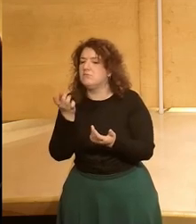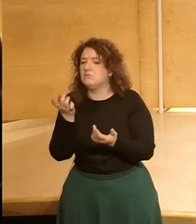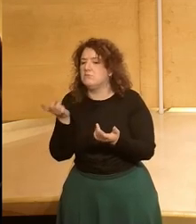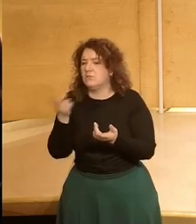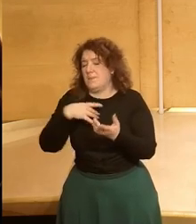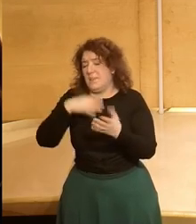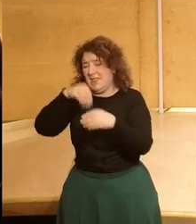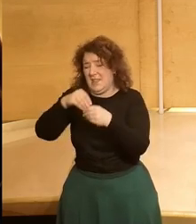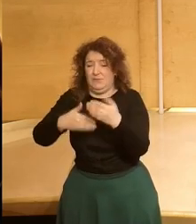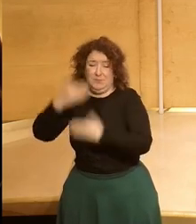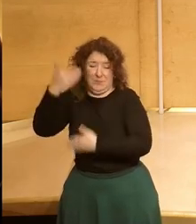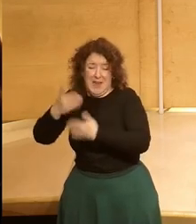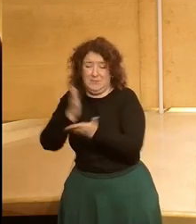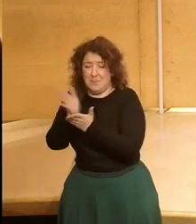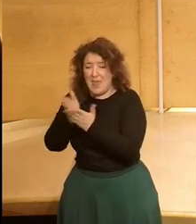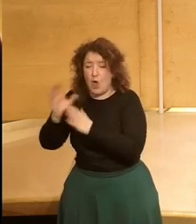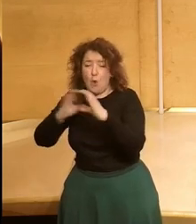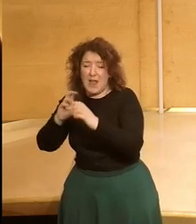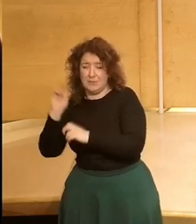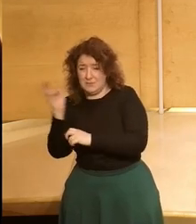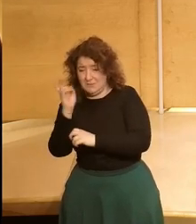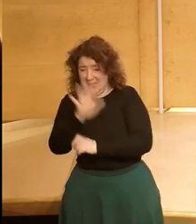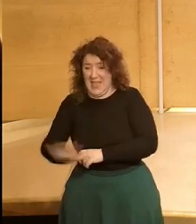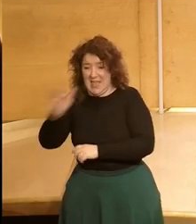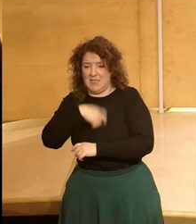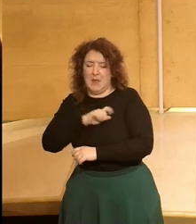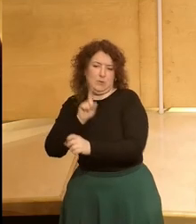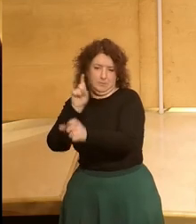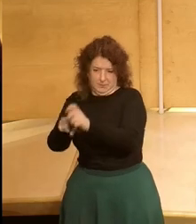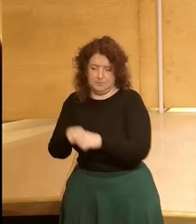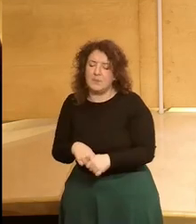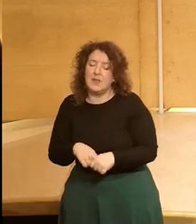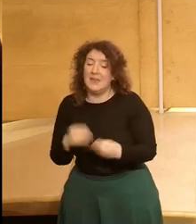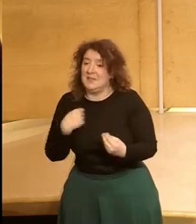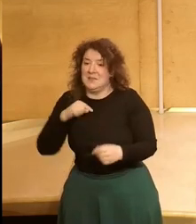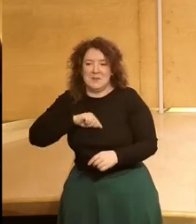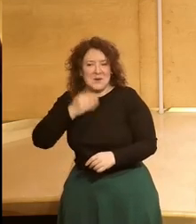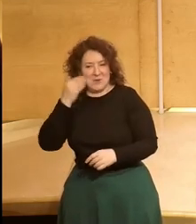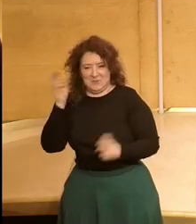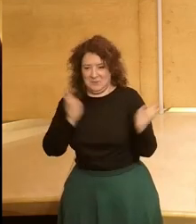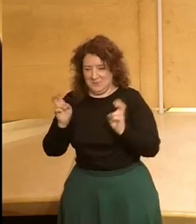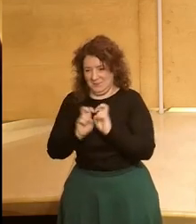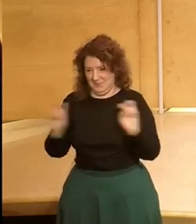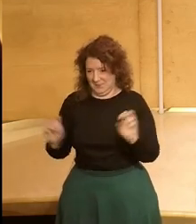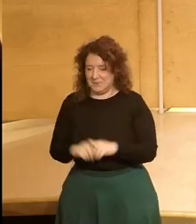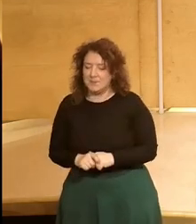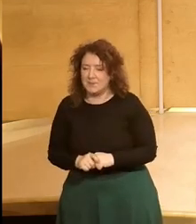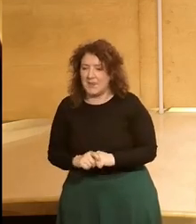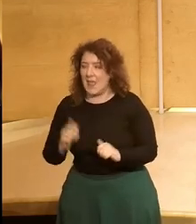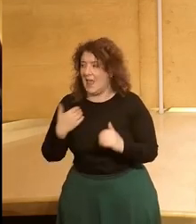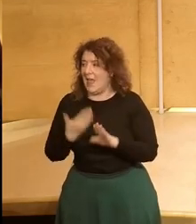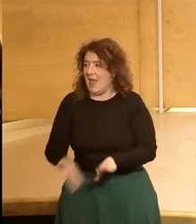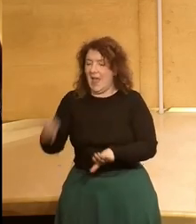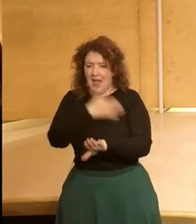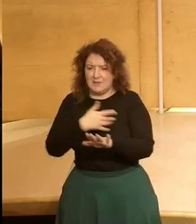en diversos medios nacionales. Es un orgullo contar con todos vosotros hoy. Y antes de comenzar, voy a explicar